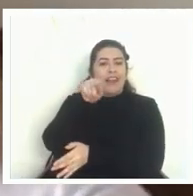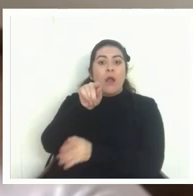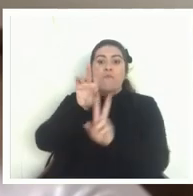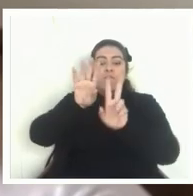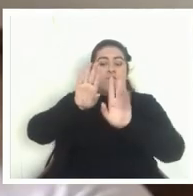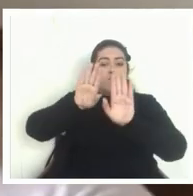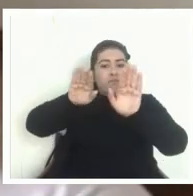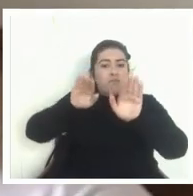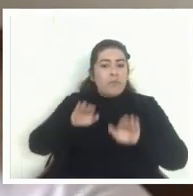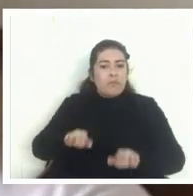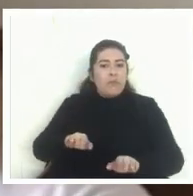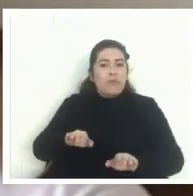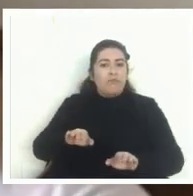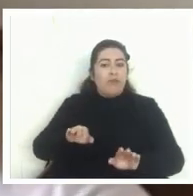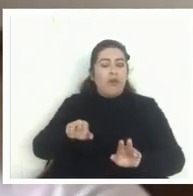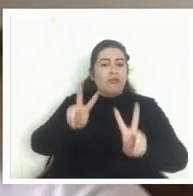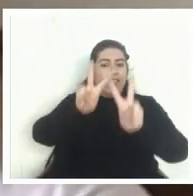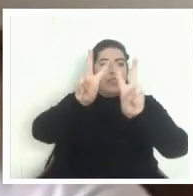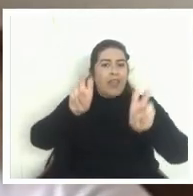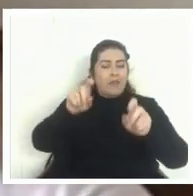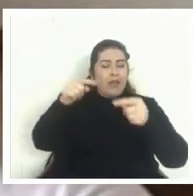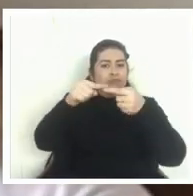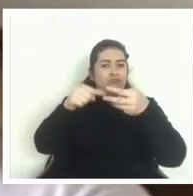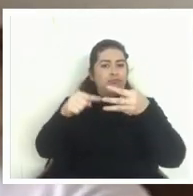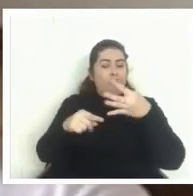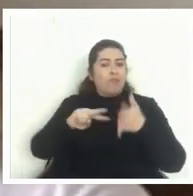aspectos o los mismos problemas